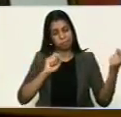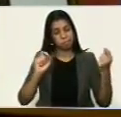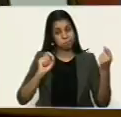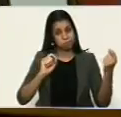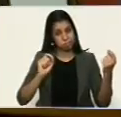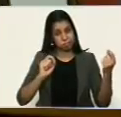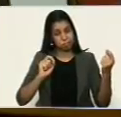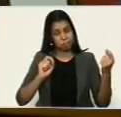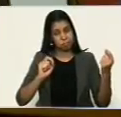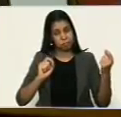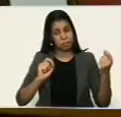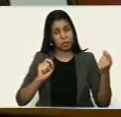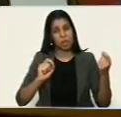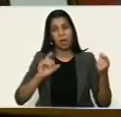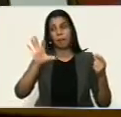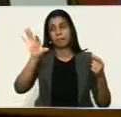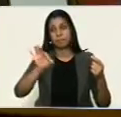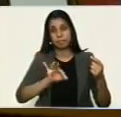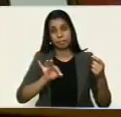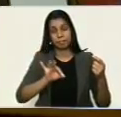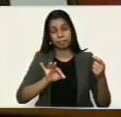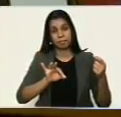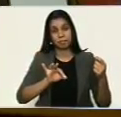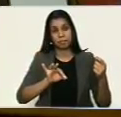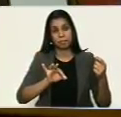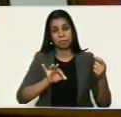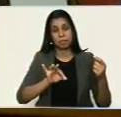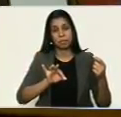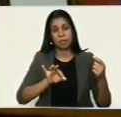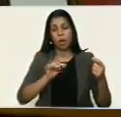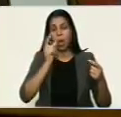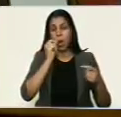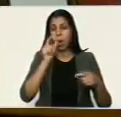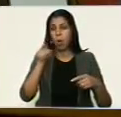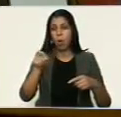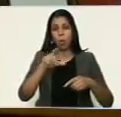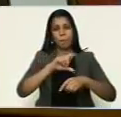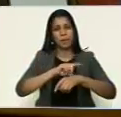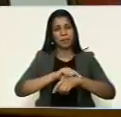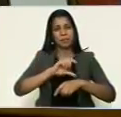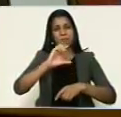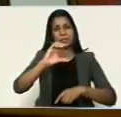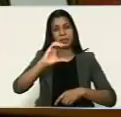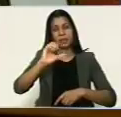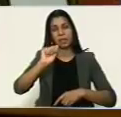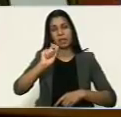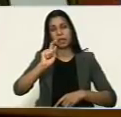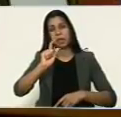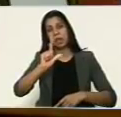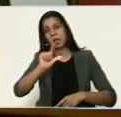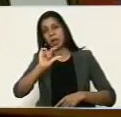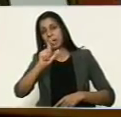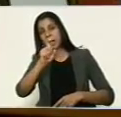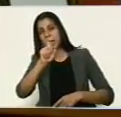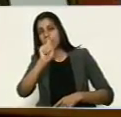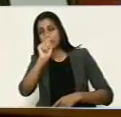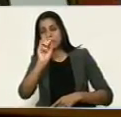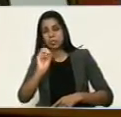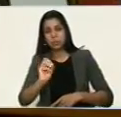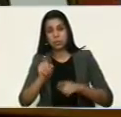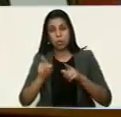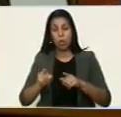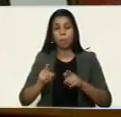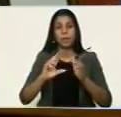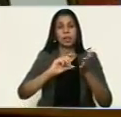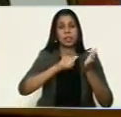de la designación del ciudadano doctor Calixto José Ortega Sánchez, titular de la